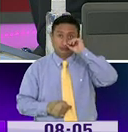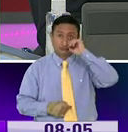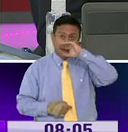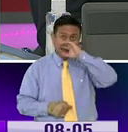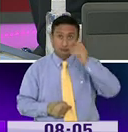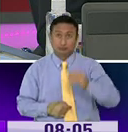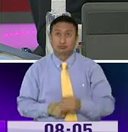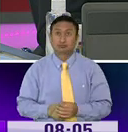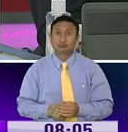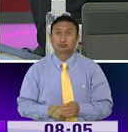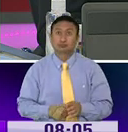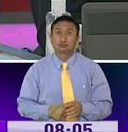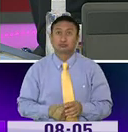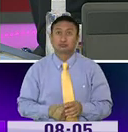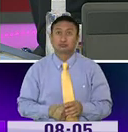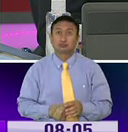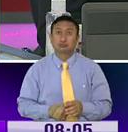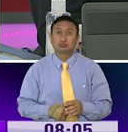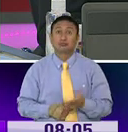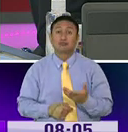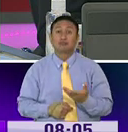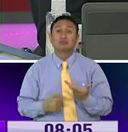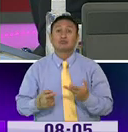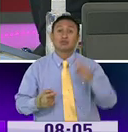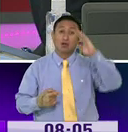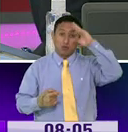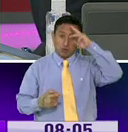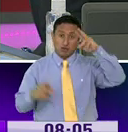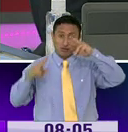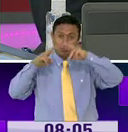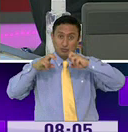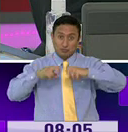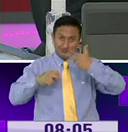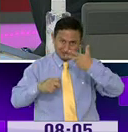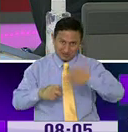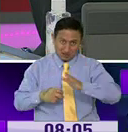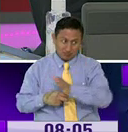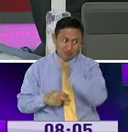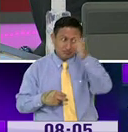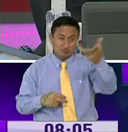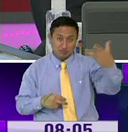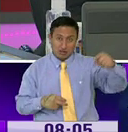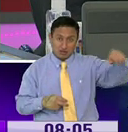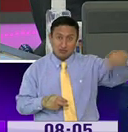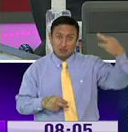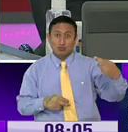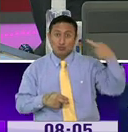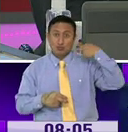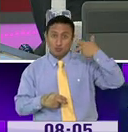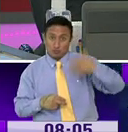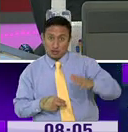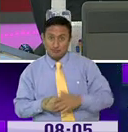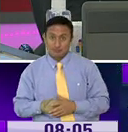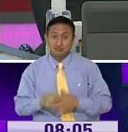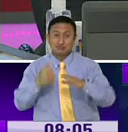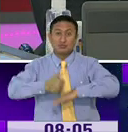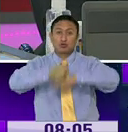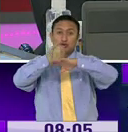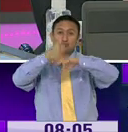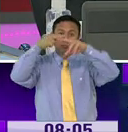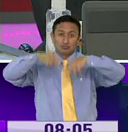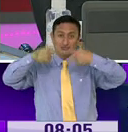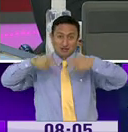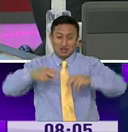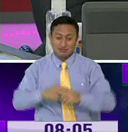Hay, bueno, ya los servicios de inteligencia y las autoridades que se encargan de la investigación